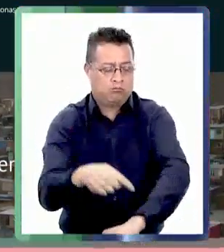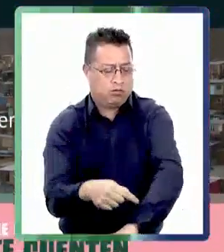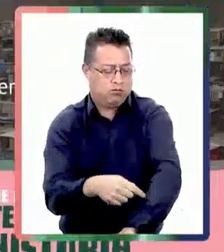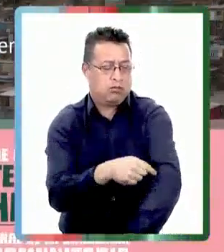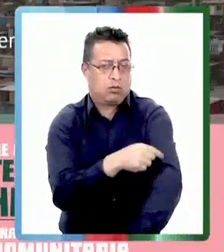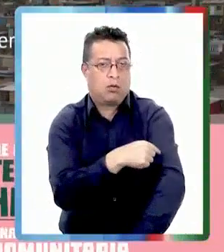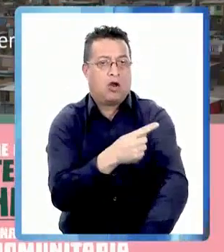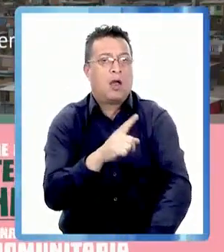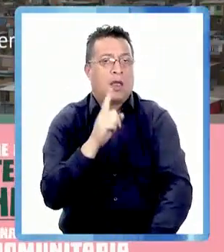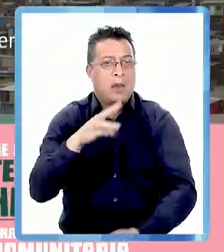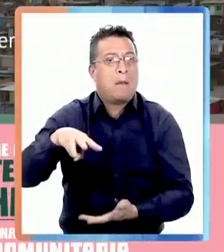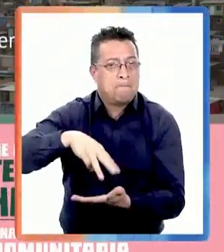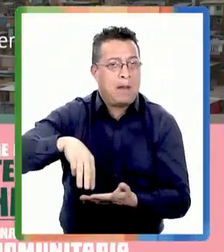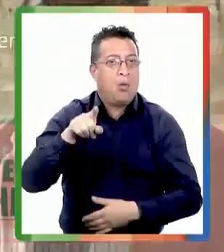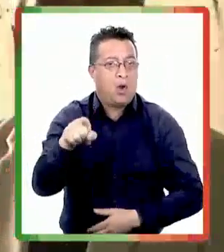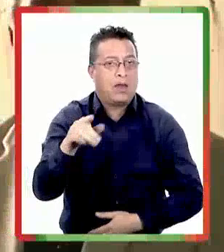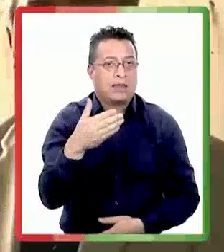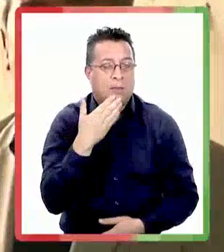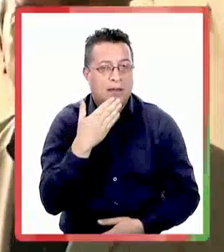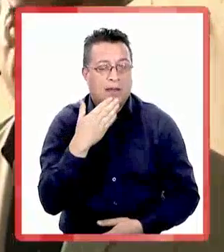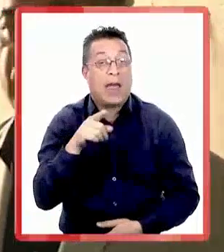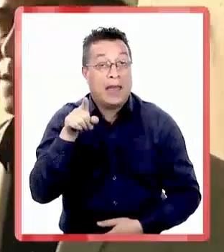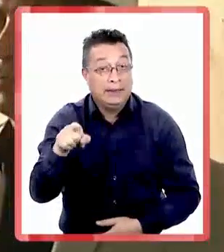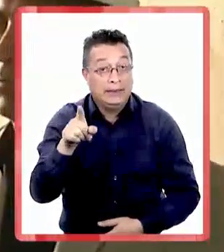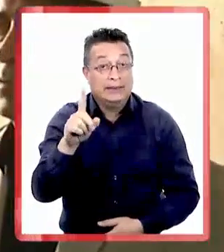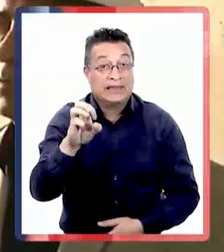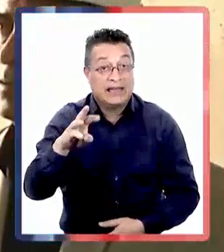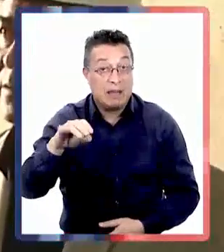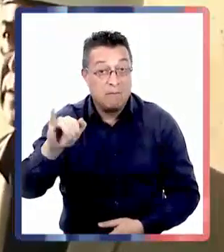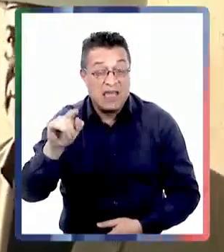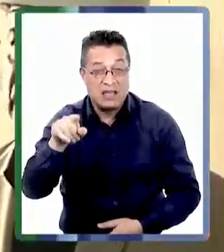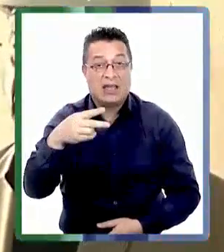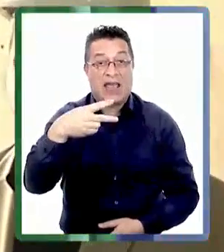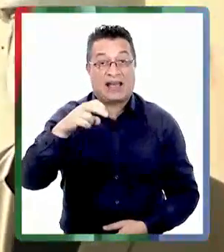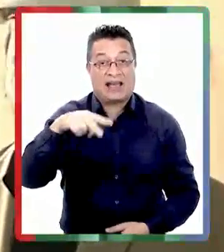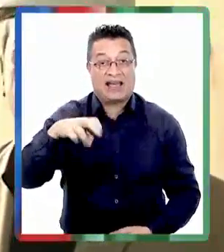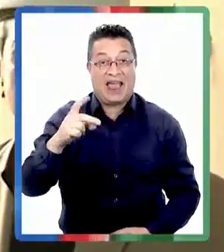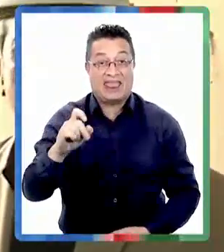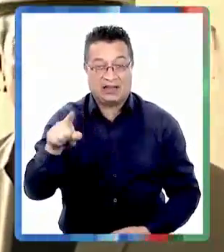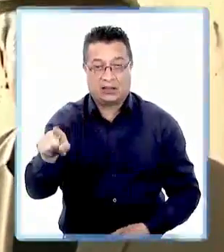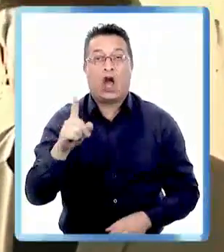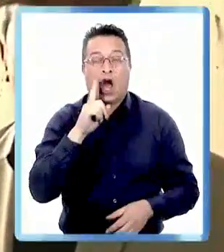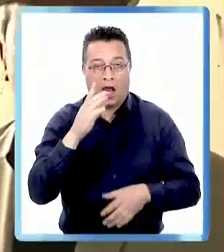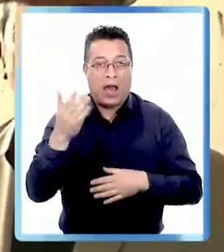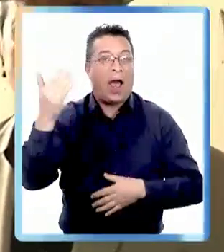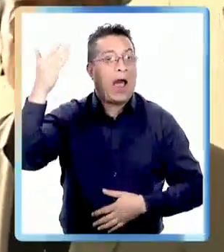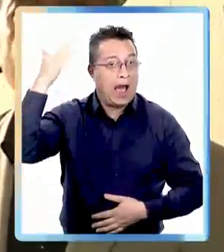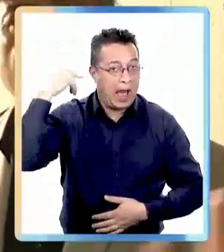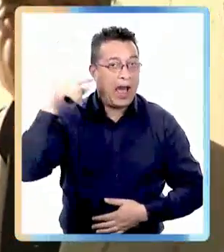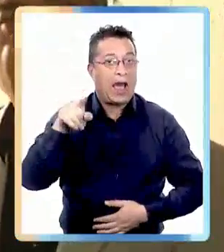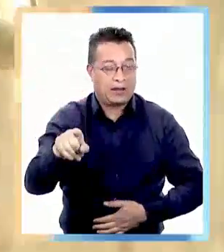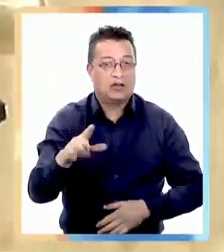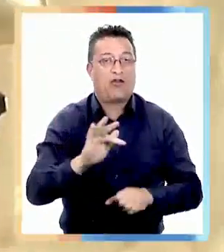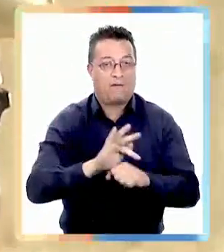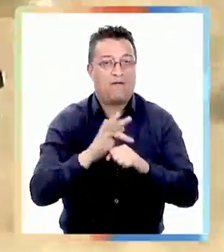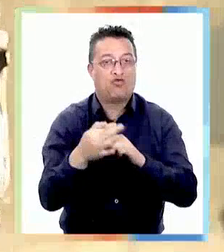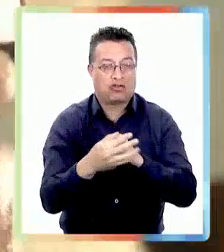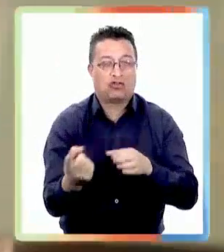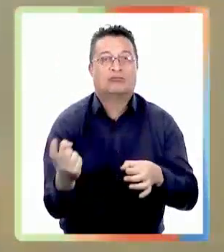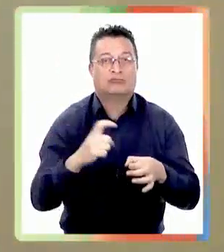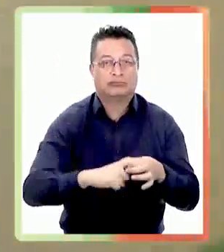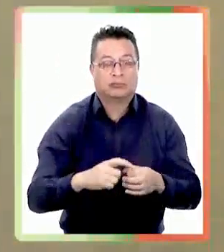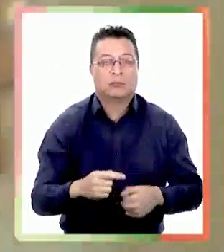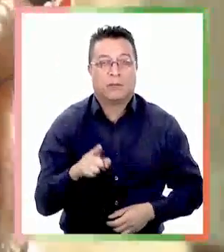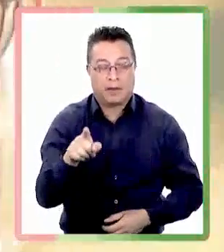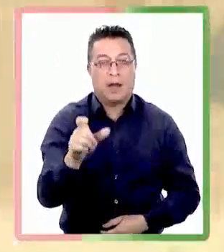regiones, entre ellas el Maule, y allí el actual Ceremi Rodrigo Hernández fue parte en el pasado de dicha fundación.